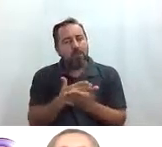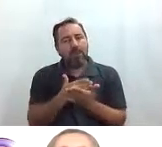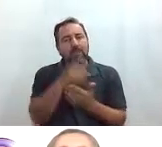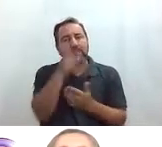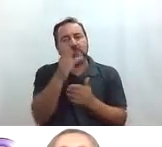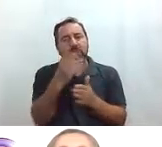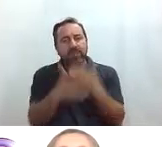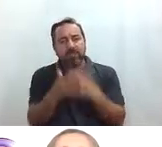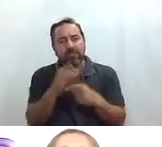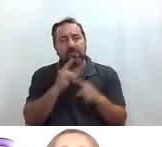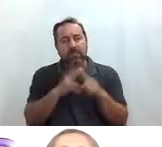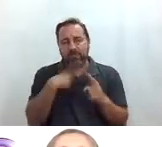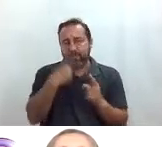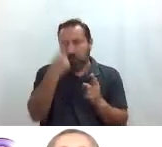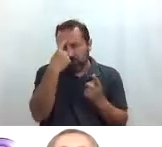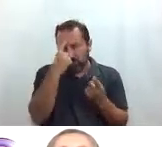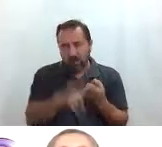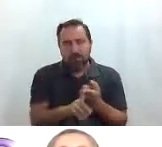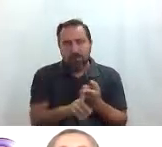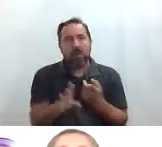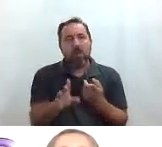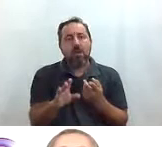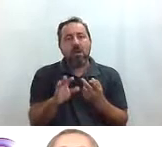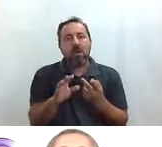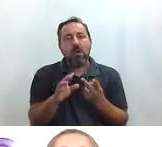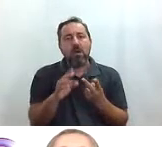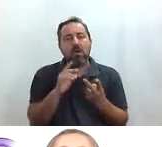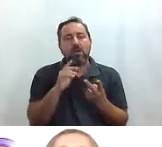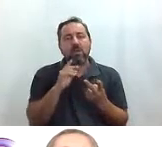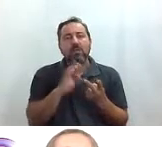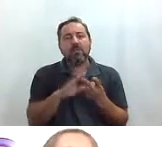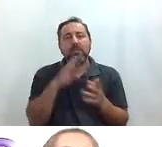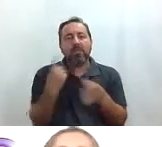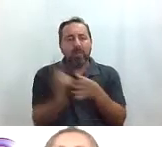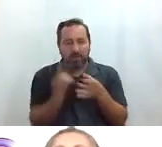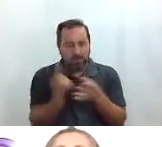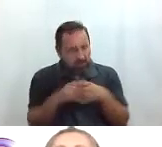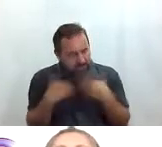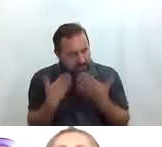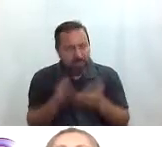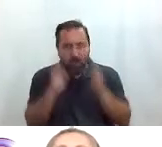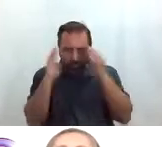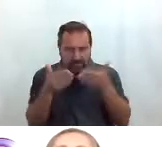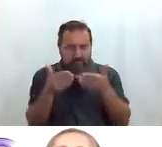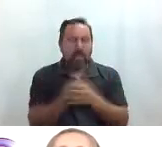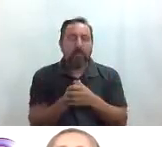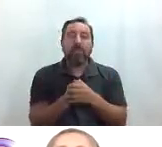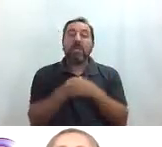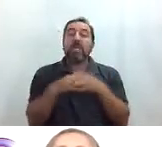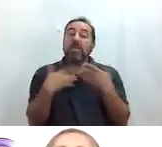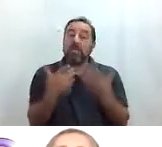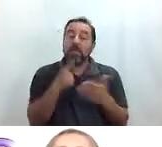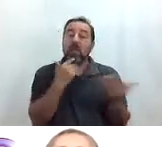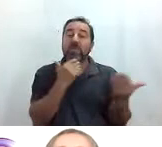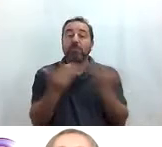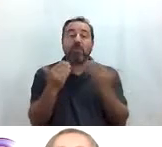discapacidad cognitiva para personas con trastorno del espectro autista y también tienen esa exposición